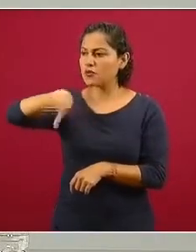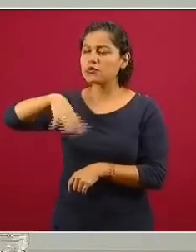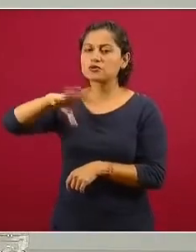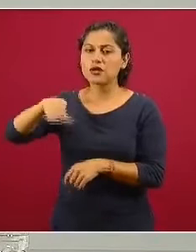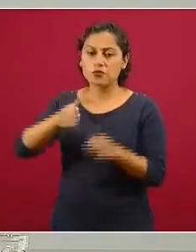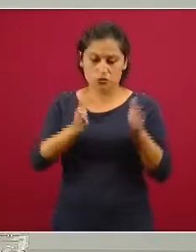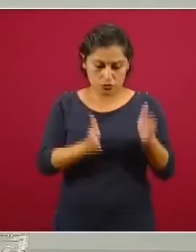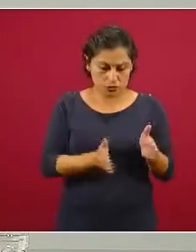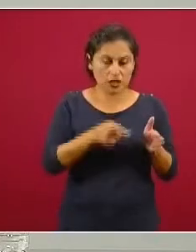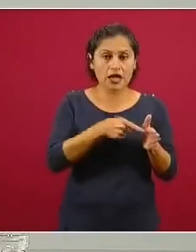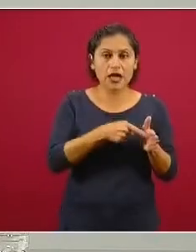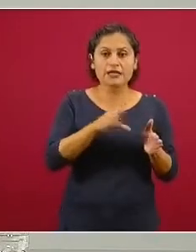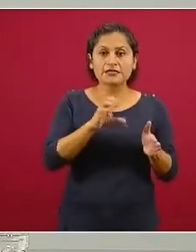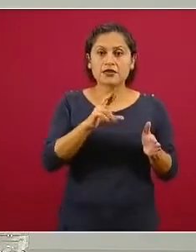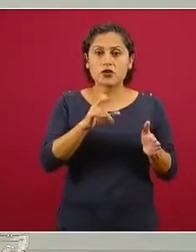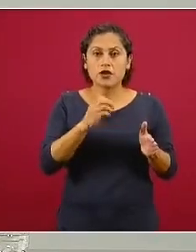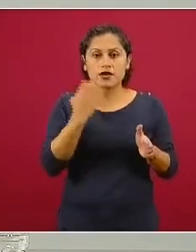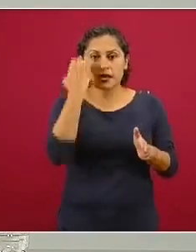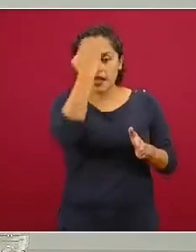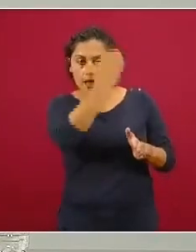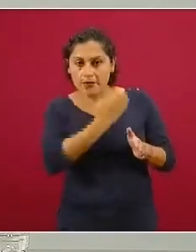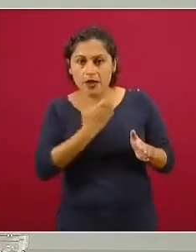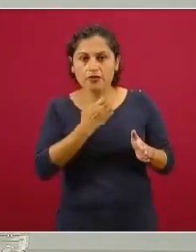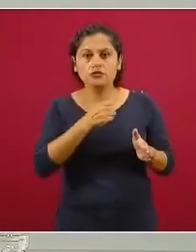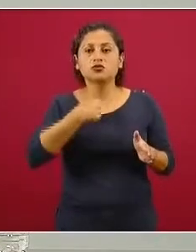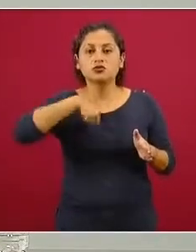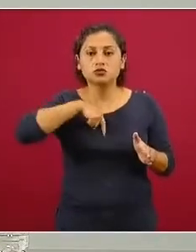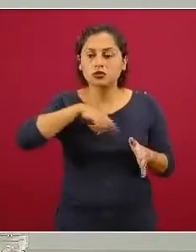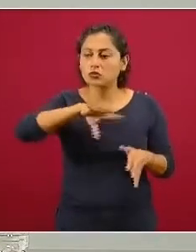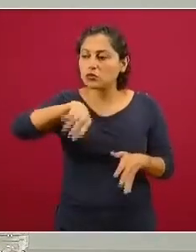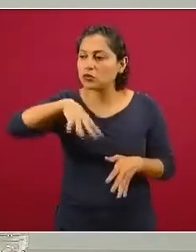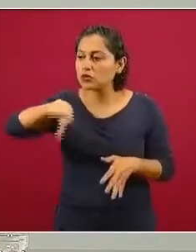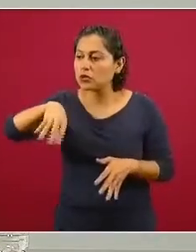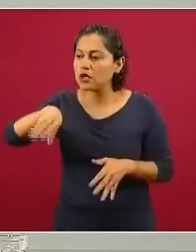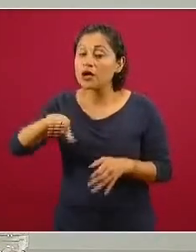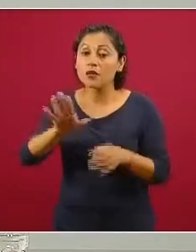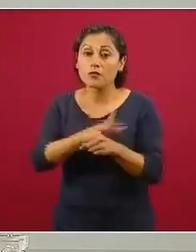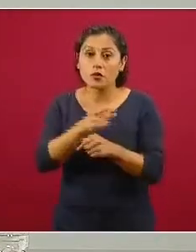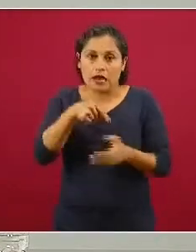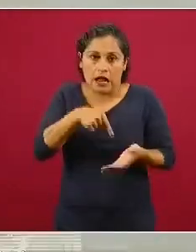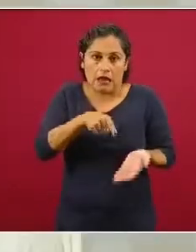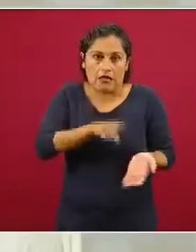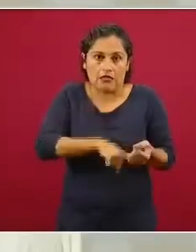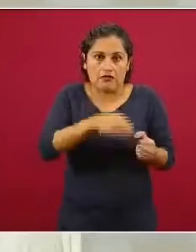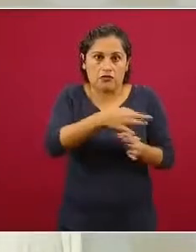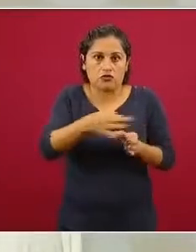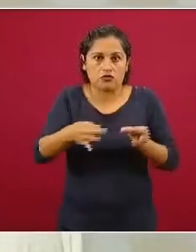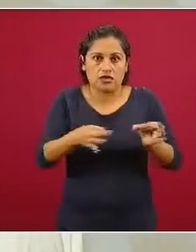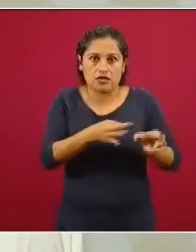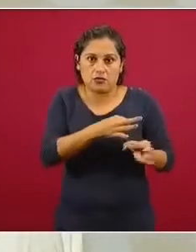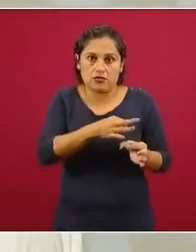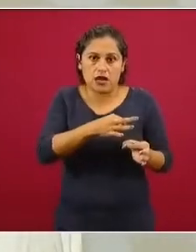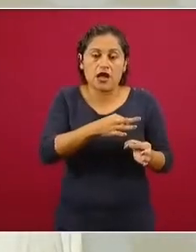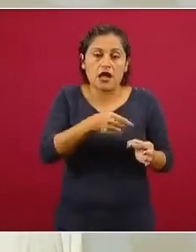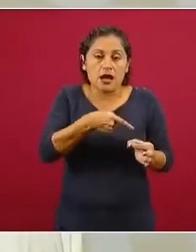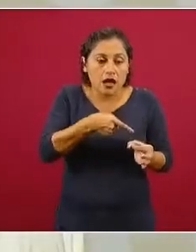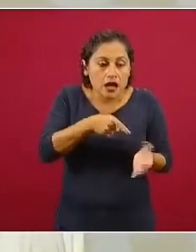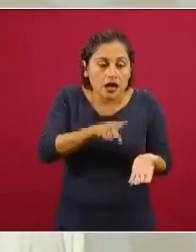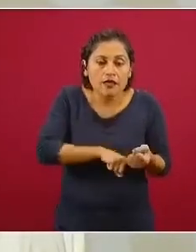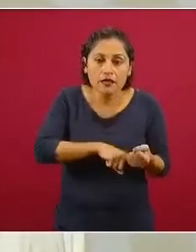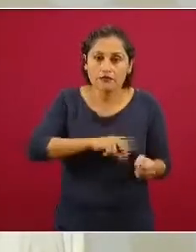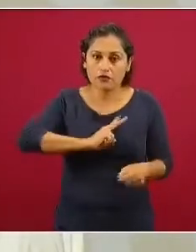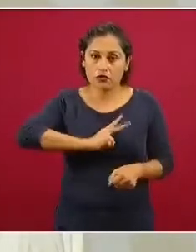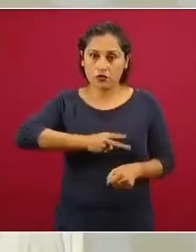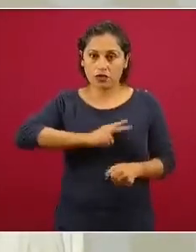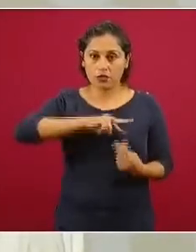se tomaron para la prueba serológica, porque podría haber células y recuperar el material genético del virus y